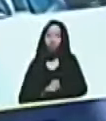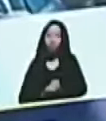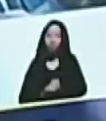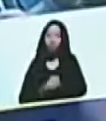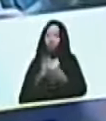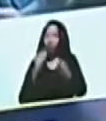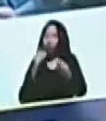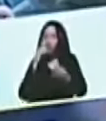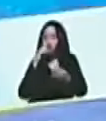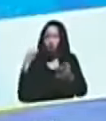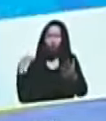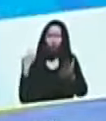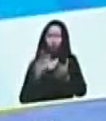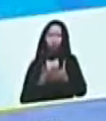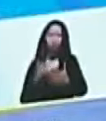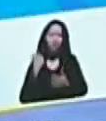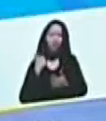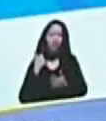años, de vieja data,